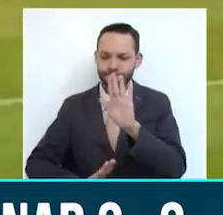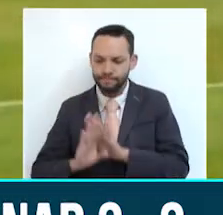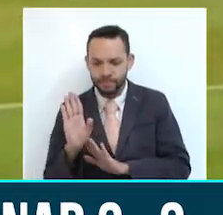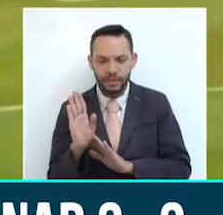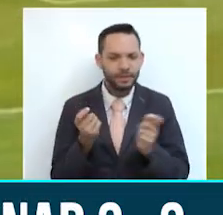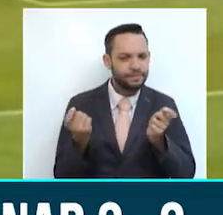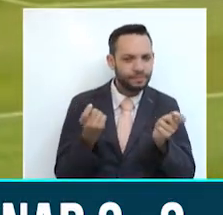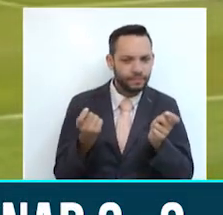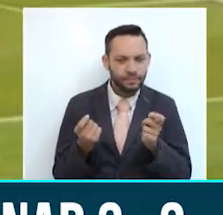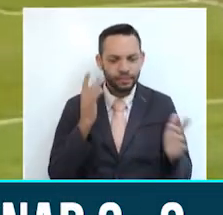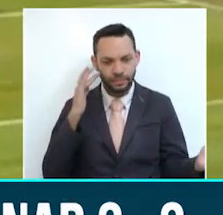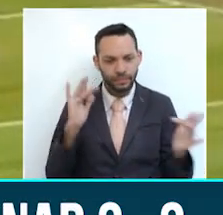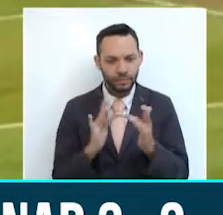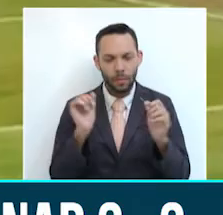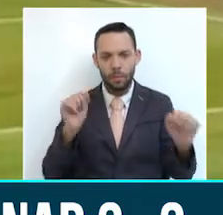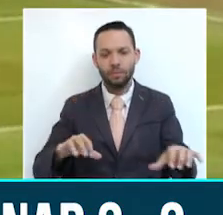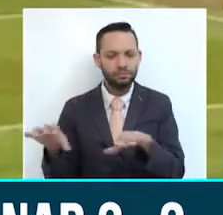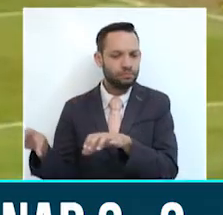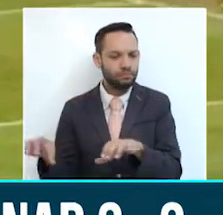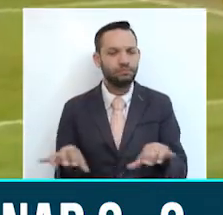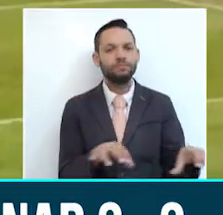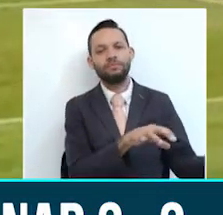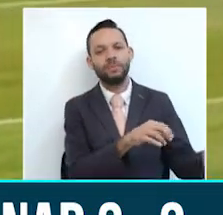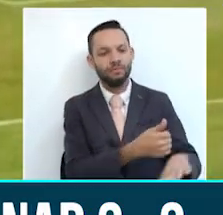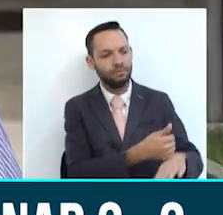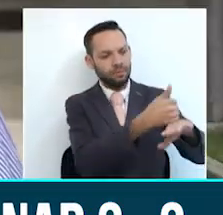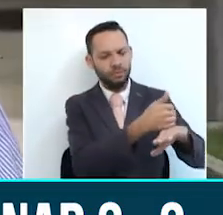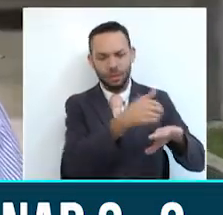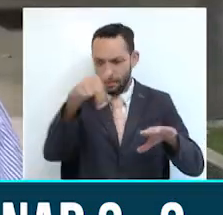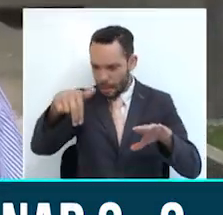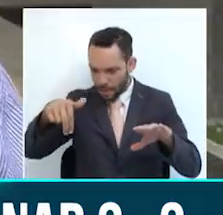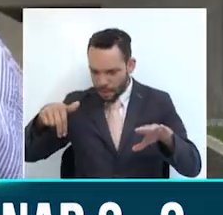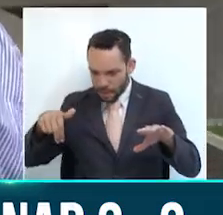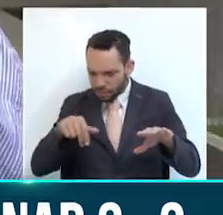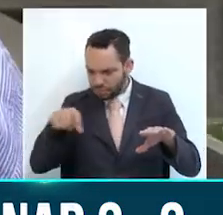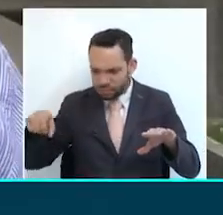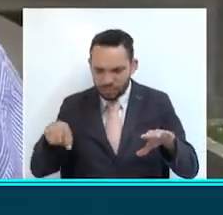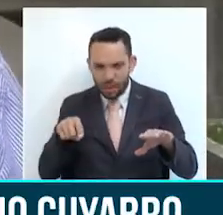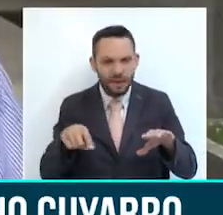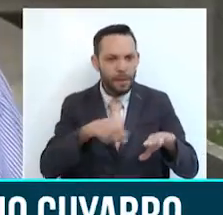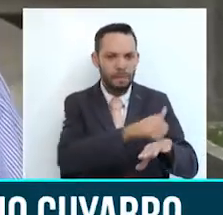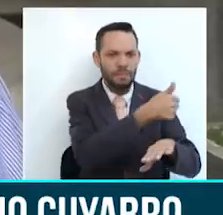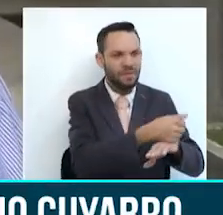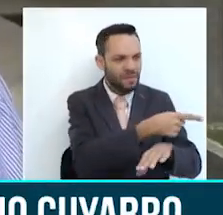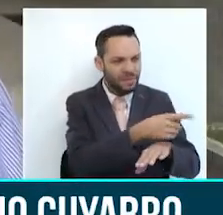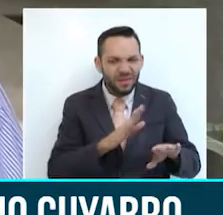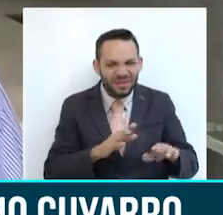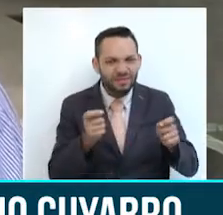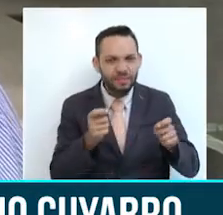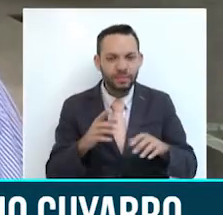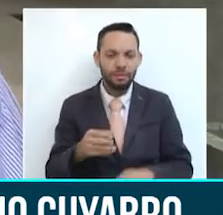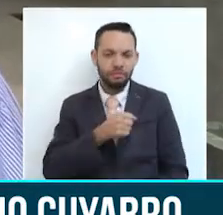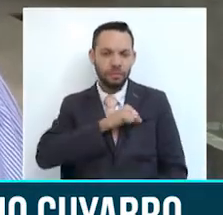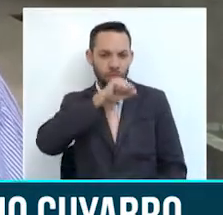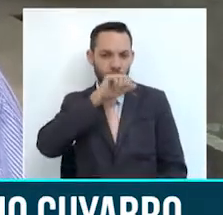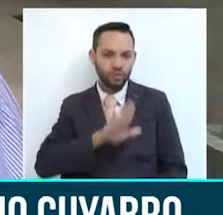está más relacionada con el dueño del equipo que con los jugadores. La participación del Deportes Quindío es buena en sentido de pertenencia